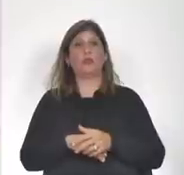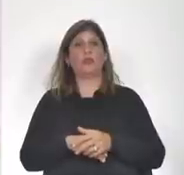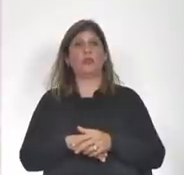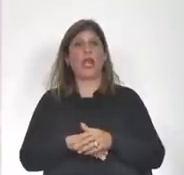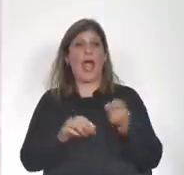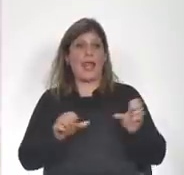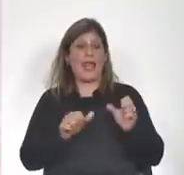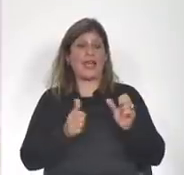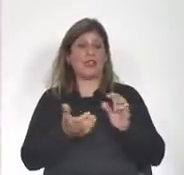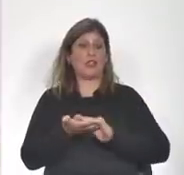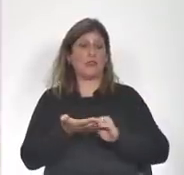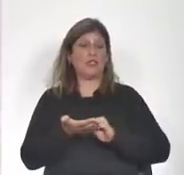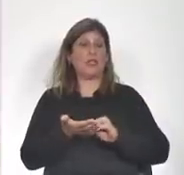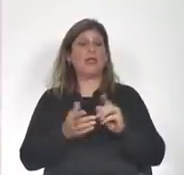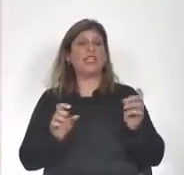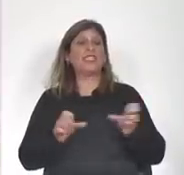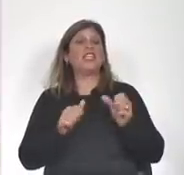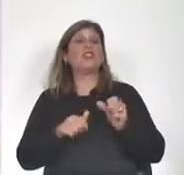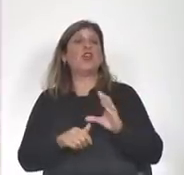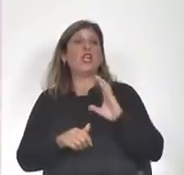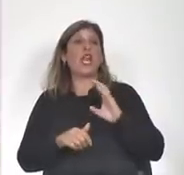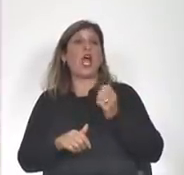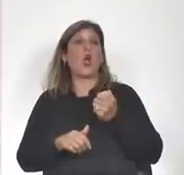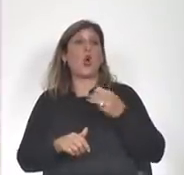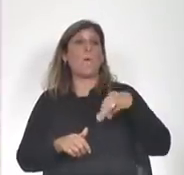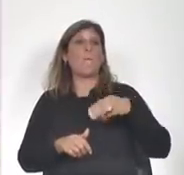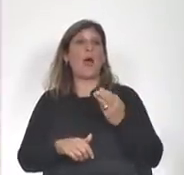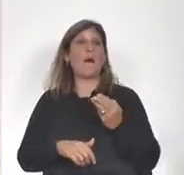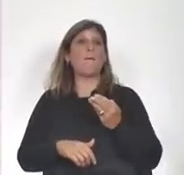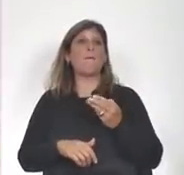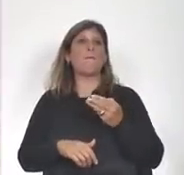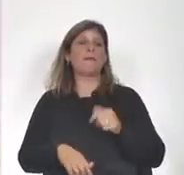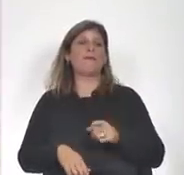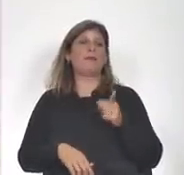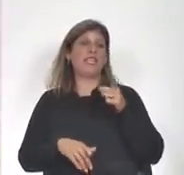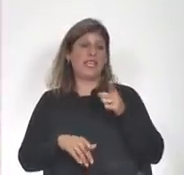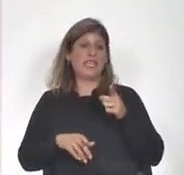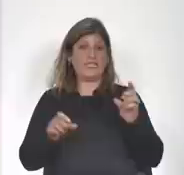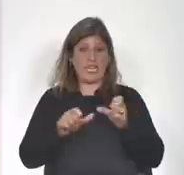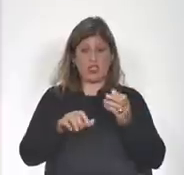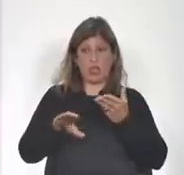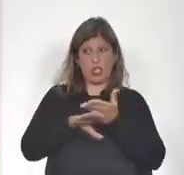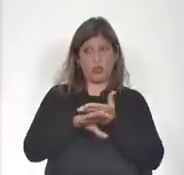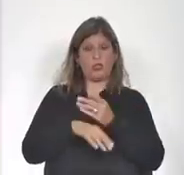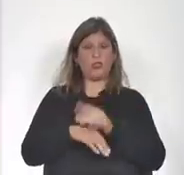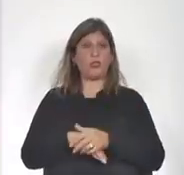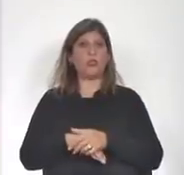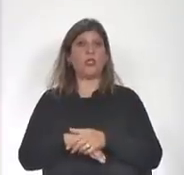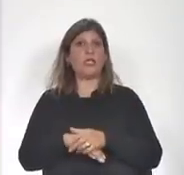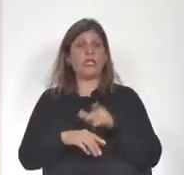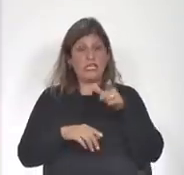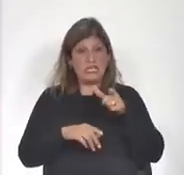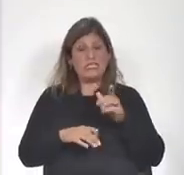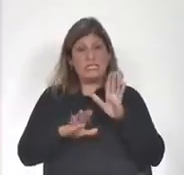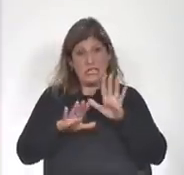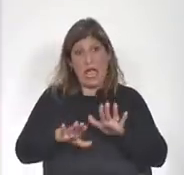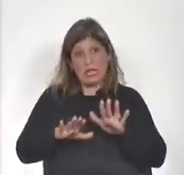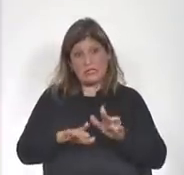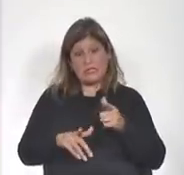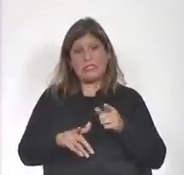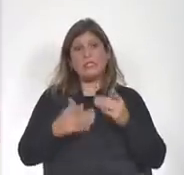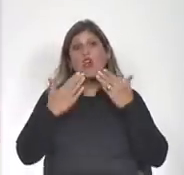realizó en la Comap referido a esta solicitud y en caso de que esto sea así de que haya